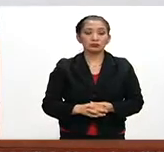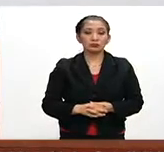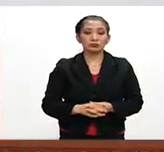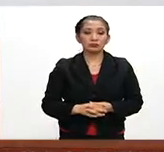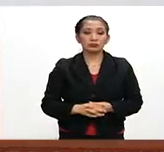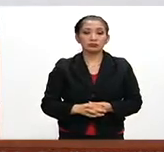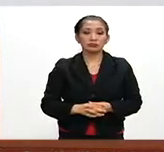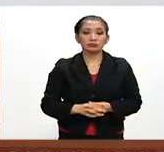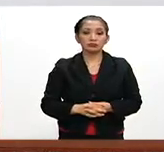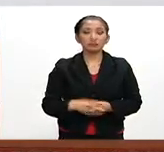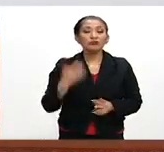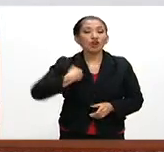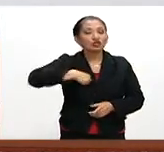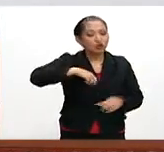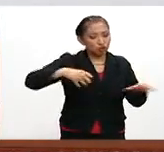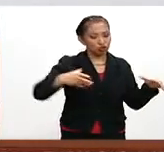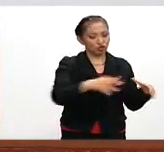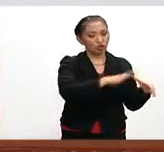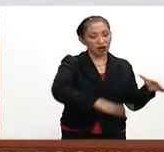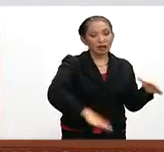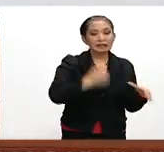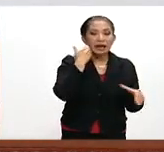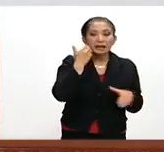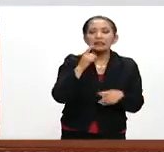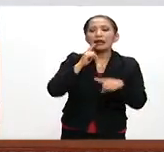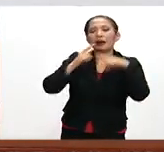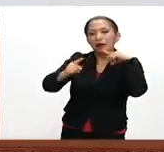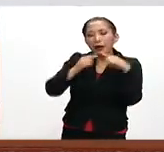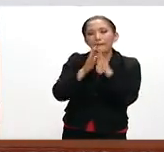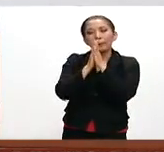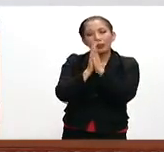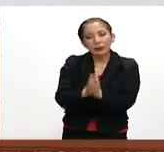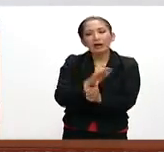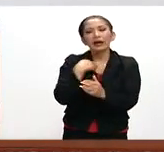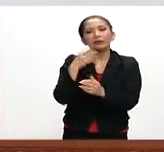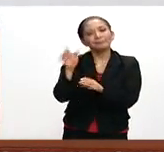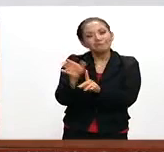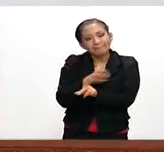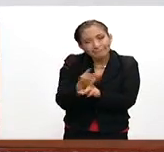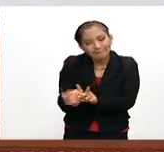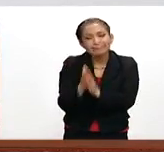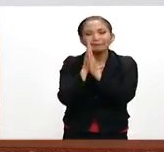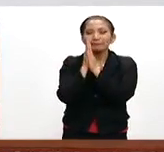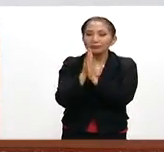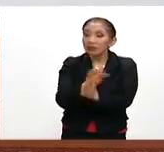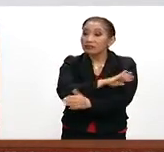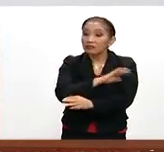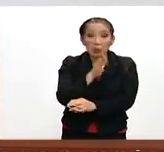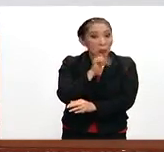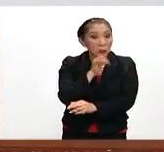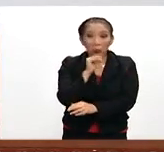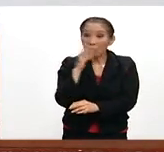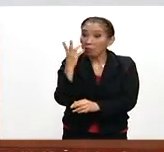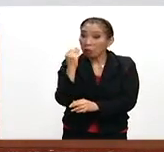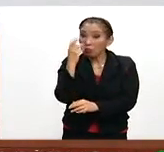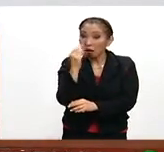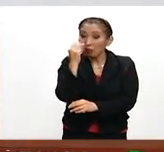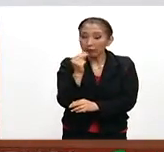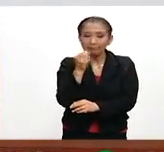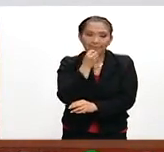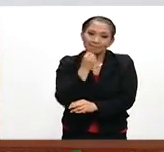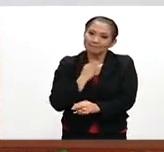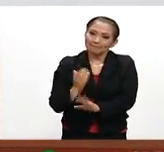Lo que hacemos es extenuar el diálogo, agotarlo, y una vez agotado, actuar en consecuencia.